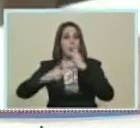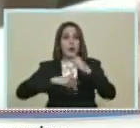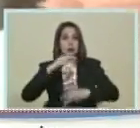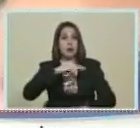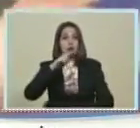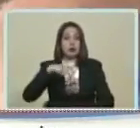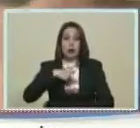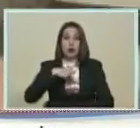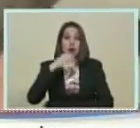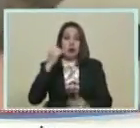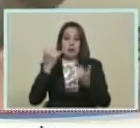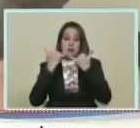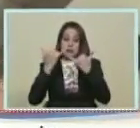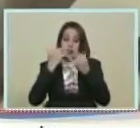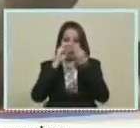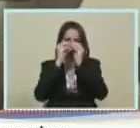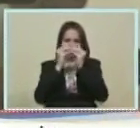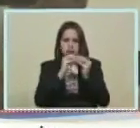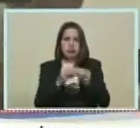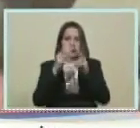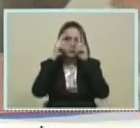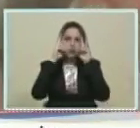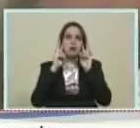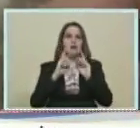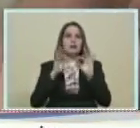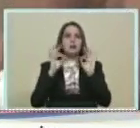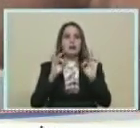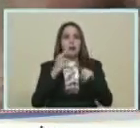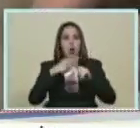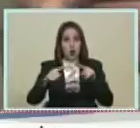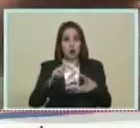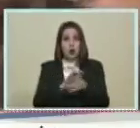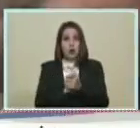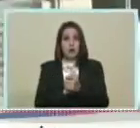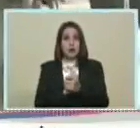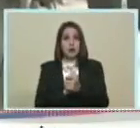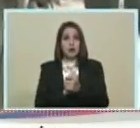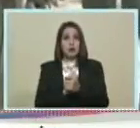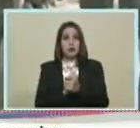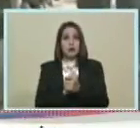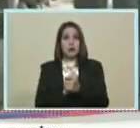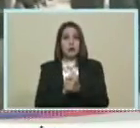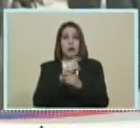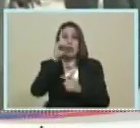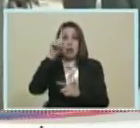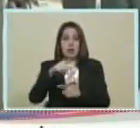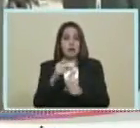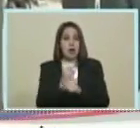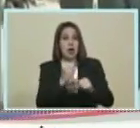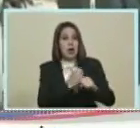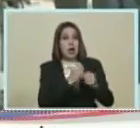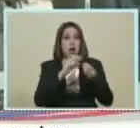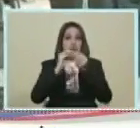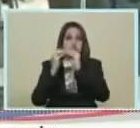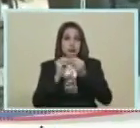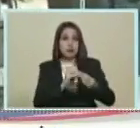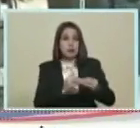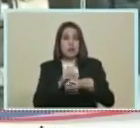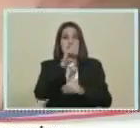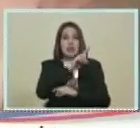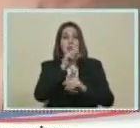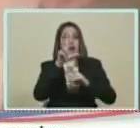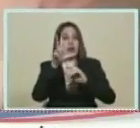Fueron los que hicimos El mantenimiento Hubo otros compañeros ¿Verdad? Como les decía Son 137 unidades